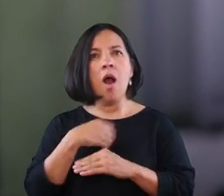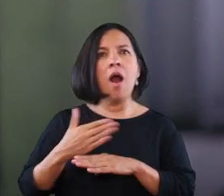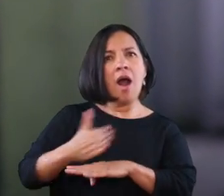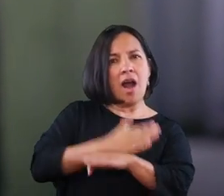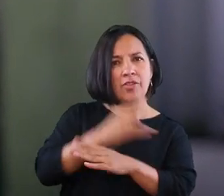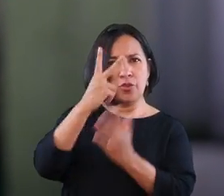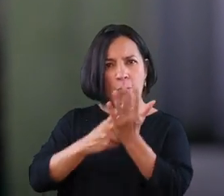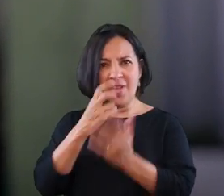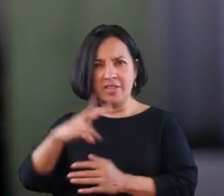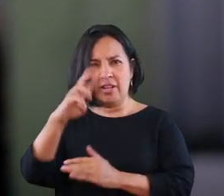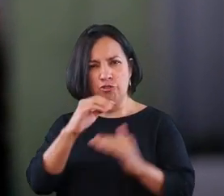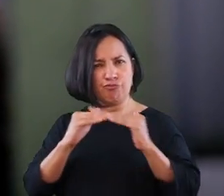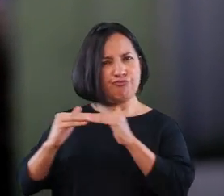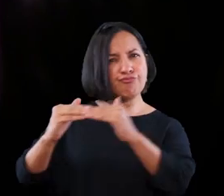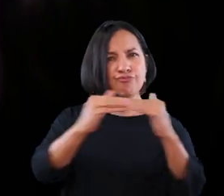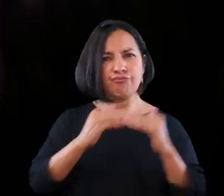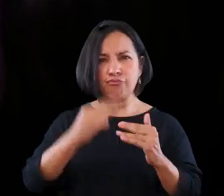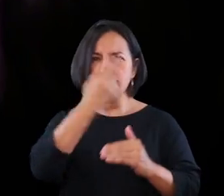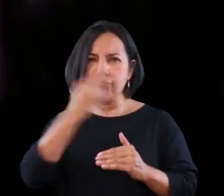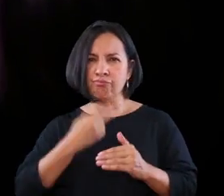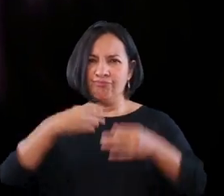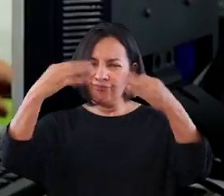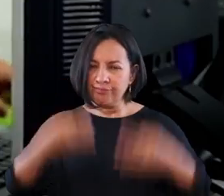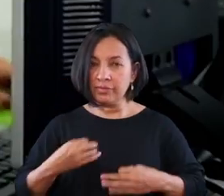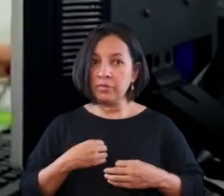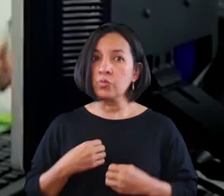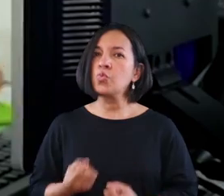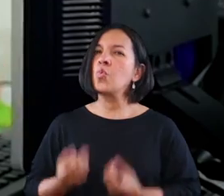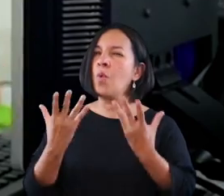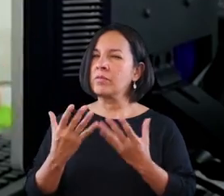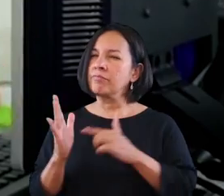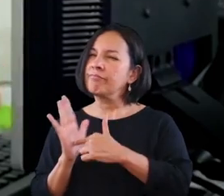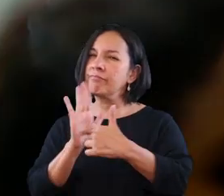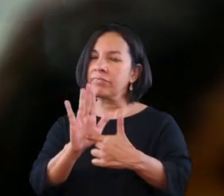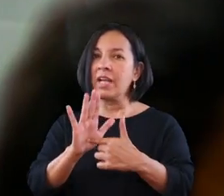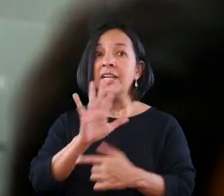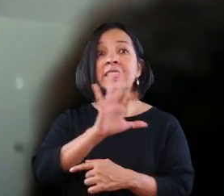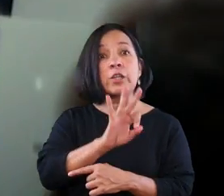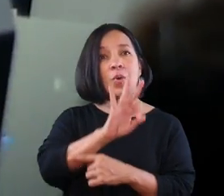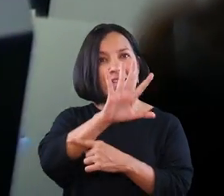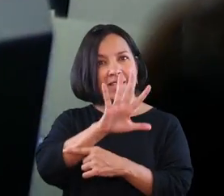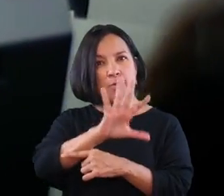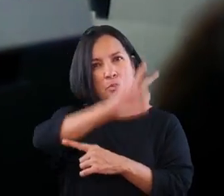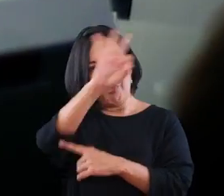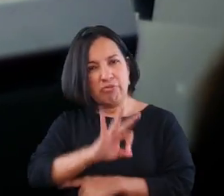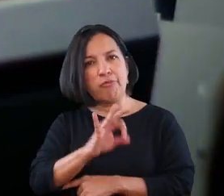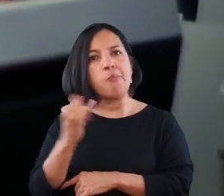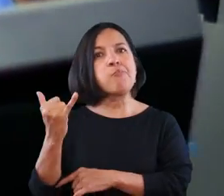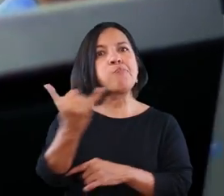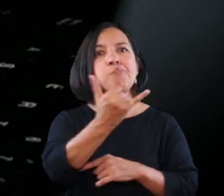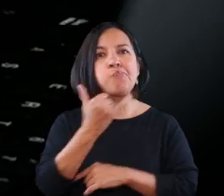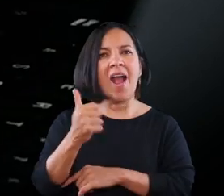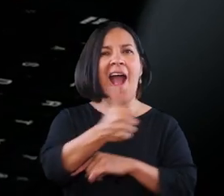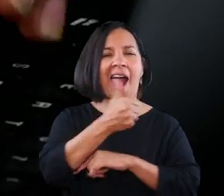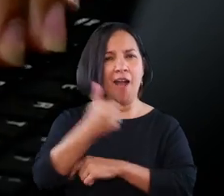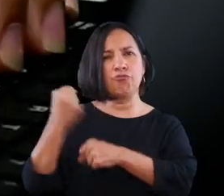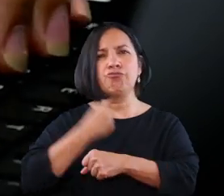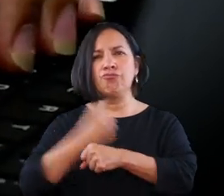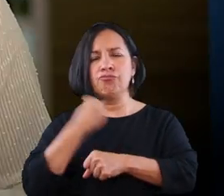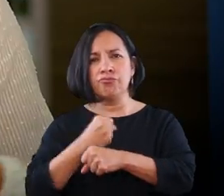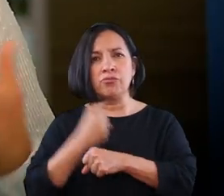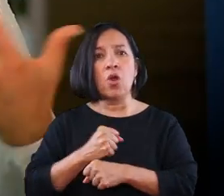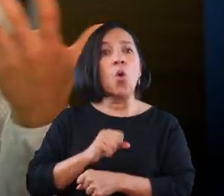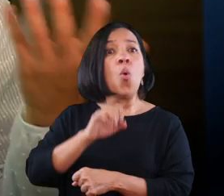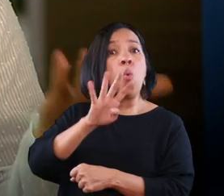género desde el 2018. Nuestras cifras lo confirman. Con el 53% de empleadas